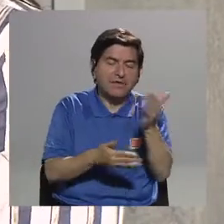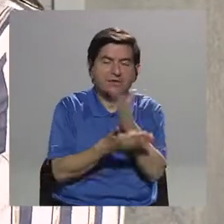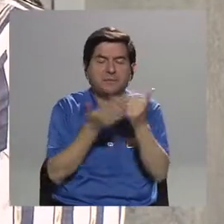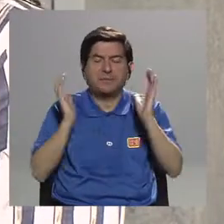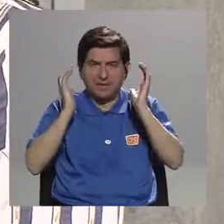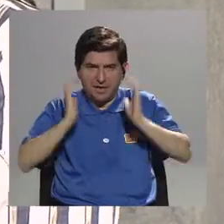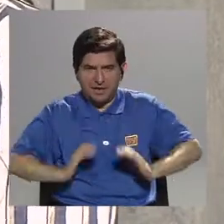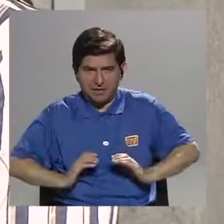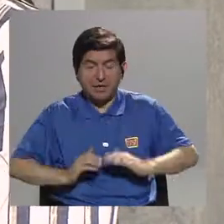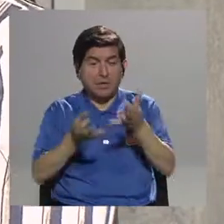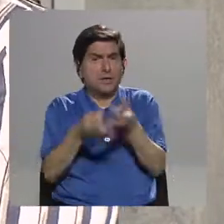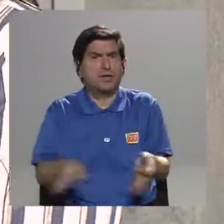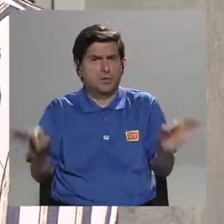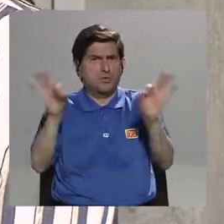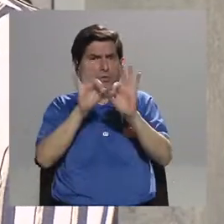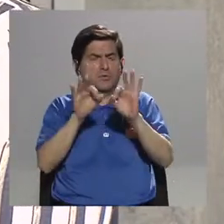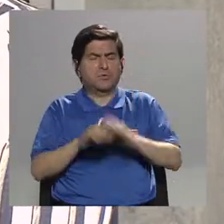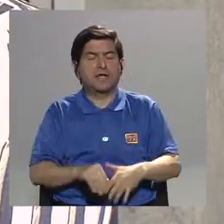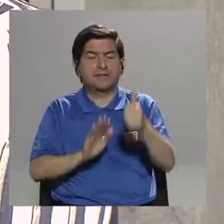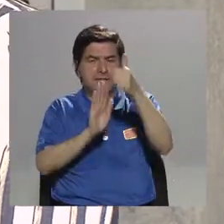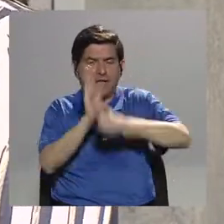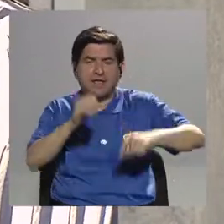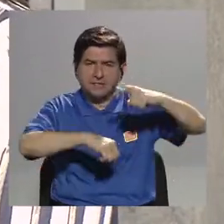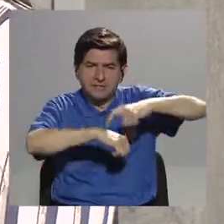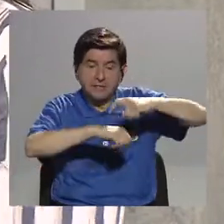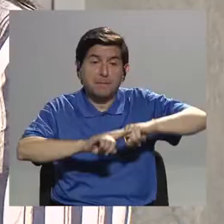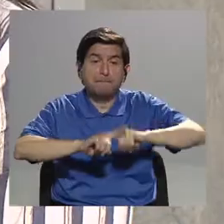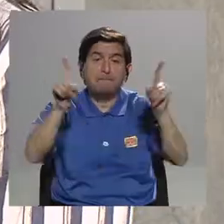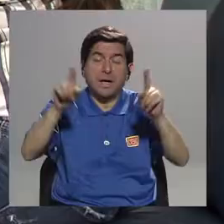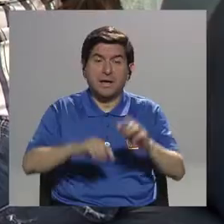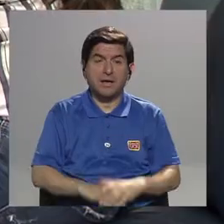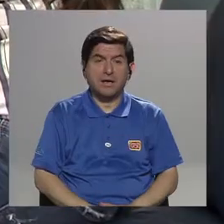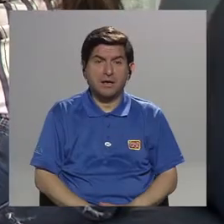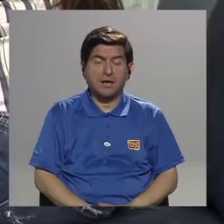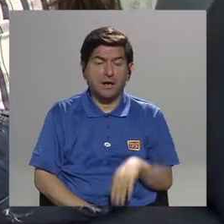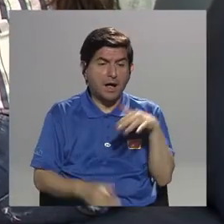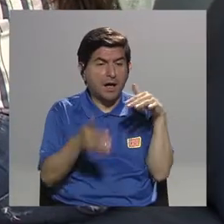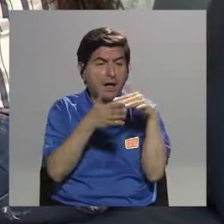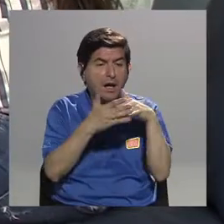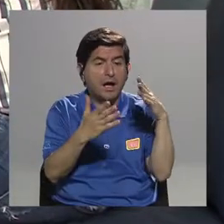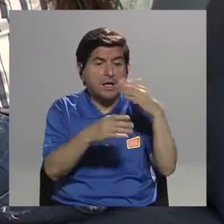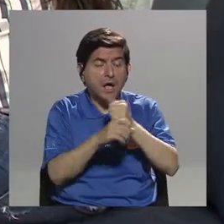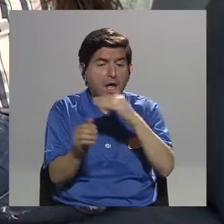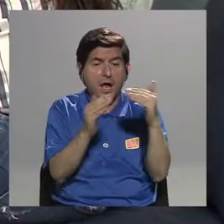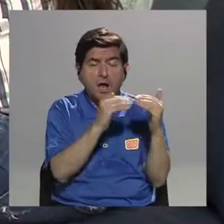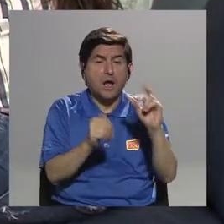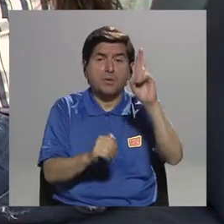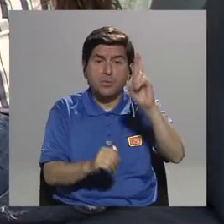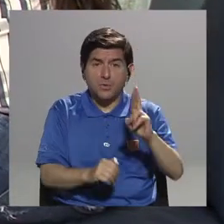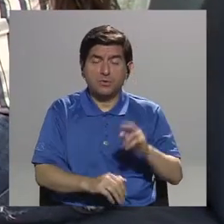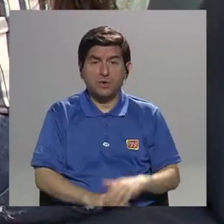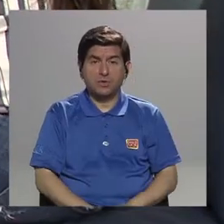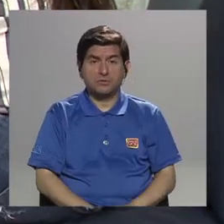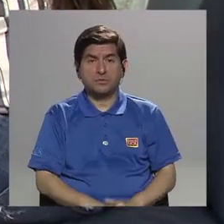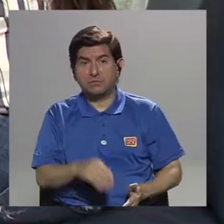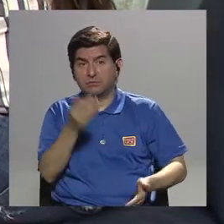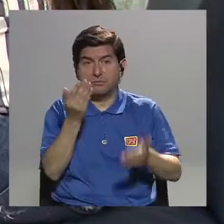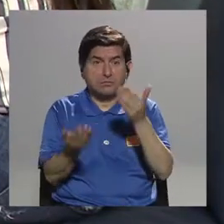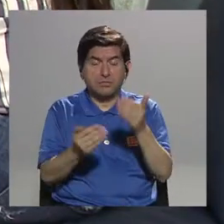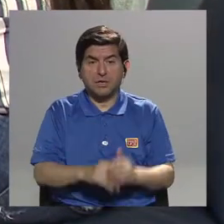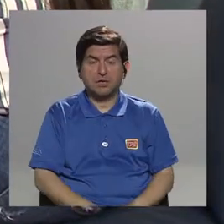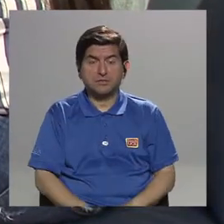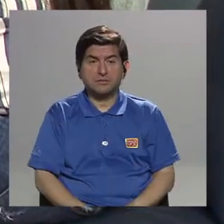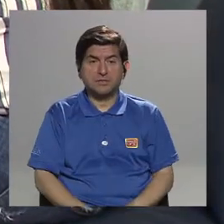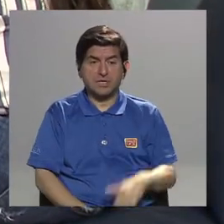este órgano o este otro y eso es importante para una cirugía. Pero resulta que se empiezan a hacer estos estudios en la población costarricense y